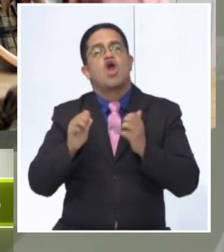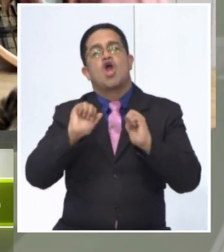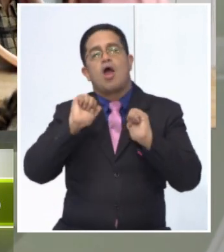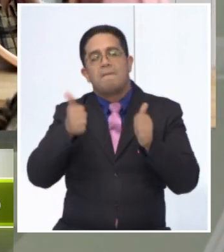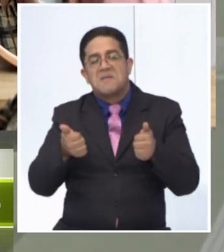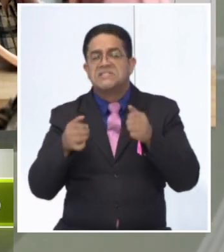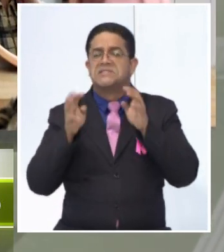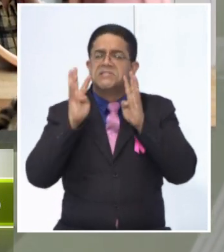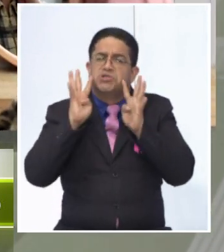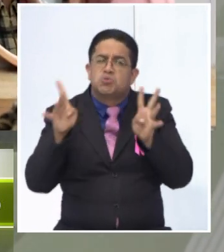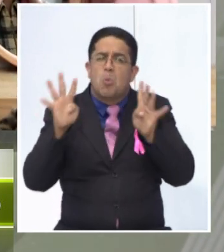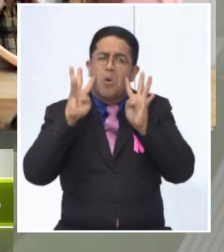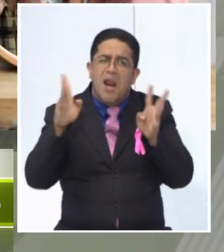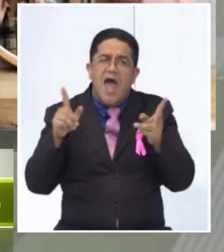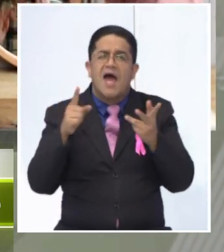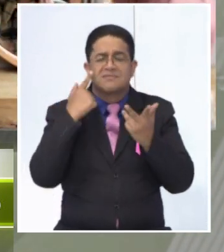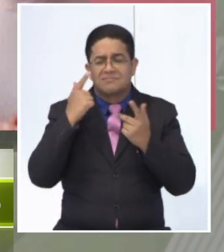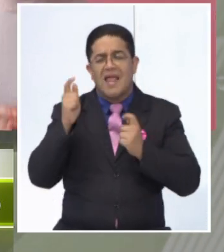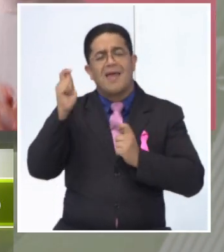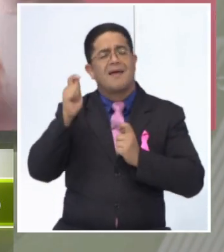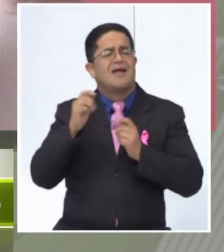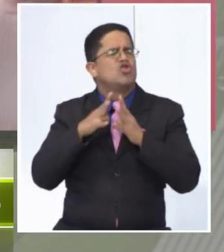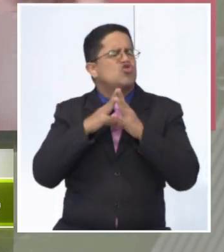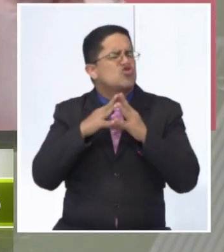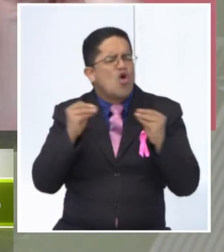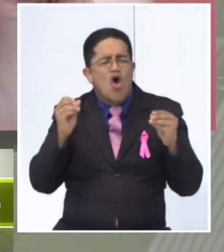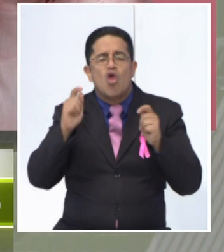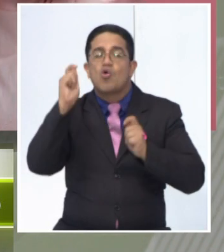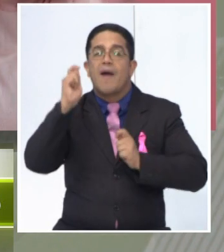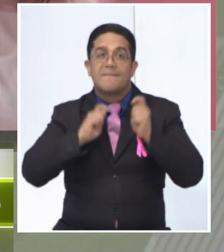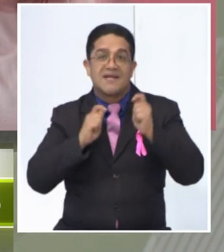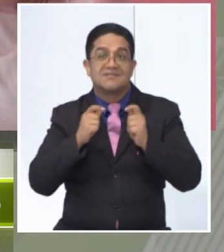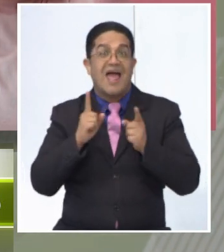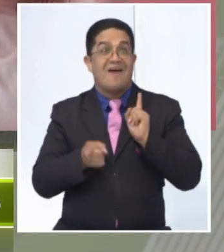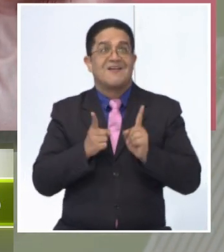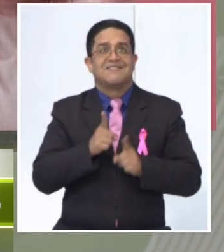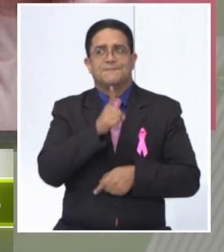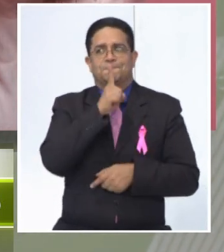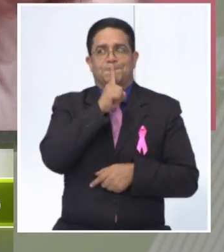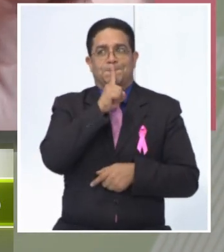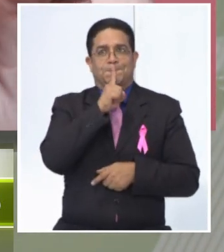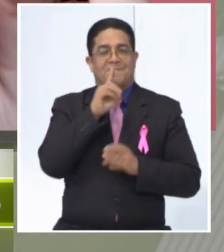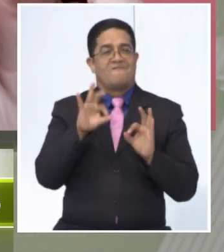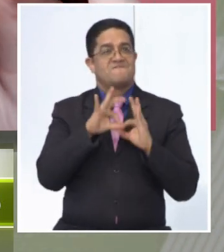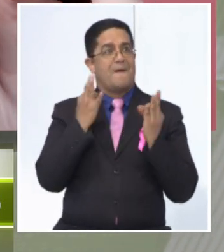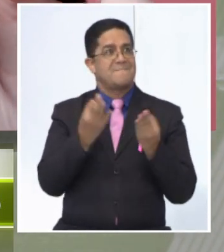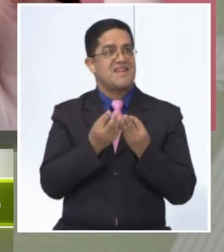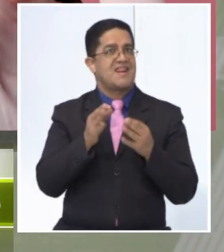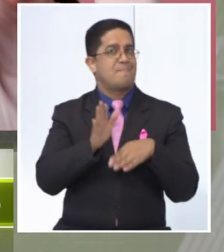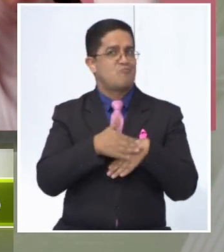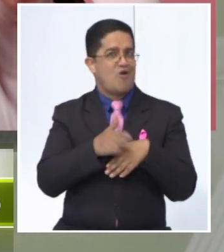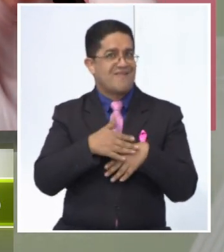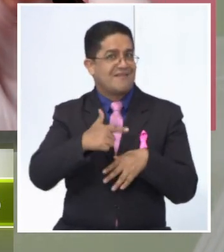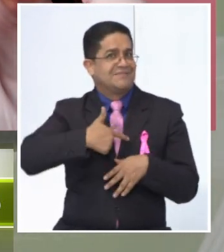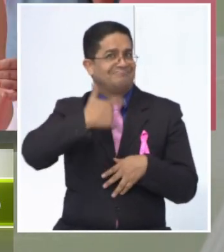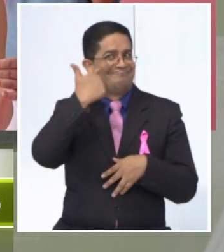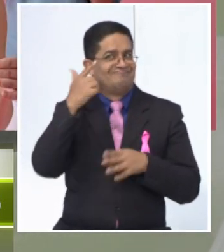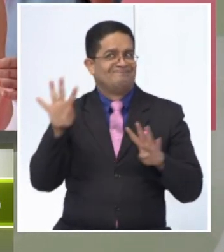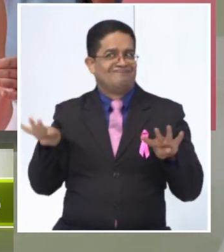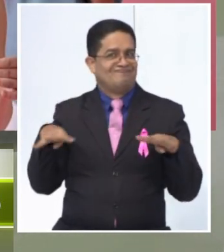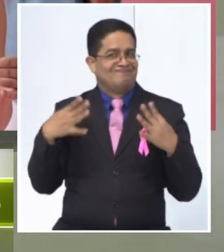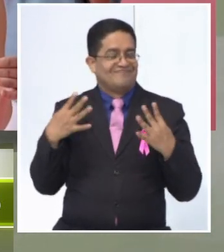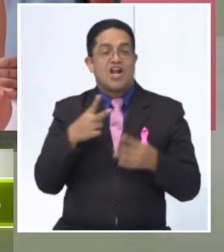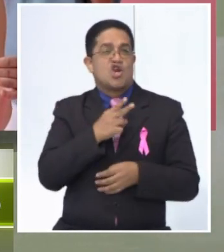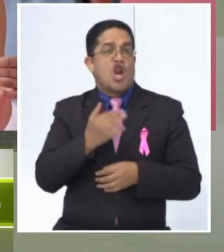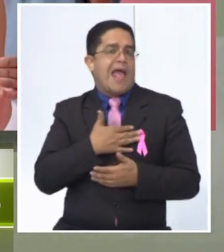para expresar todas esas emociones que muchas veces están contenidas en el grupo familiar porque no quieren preocupar a sus seres